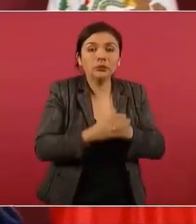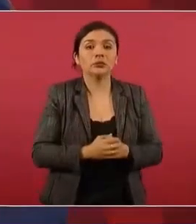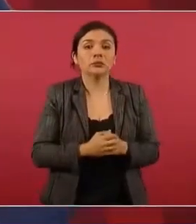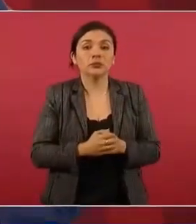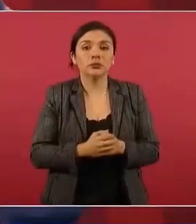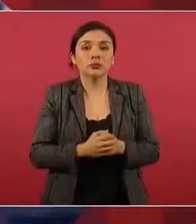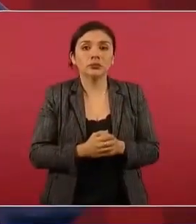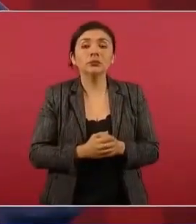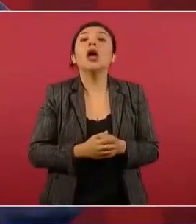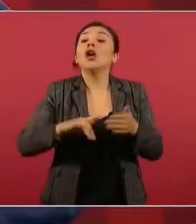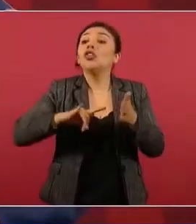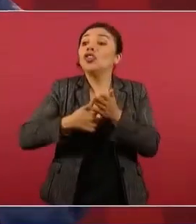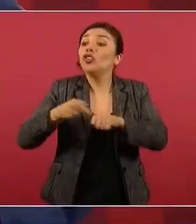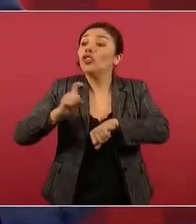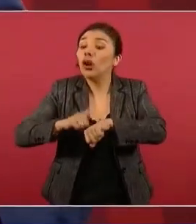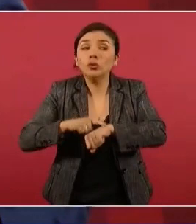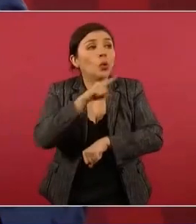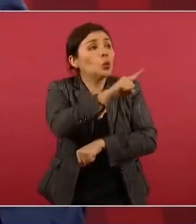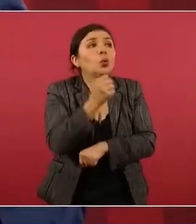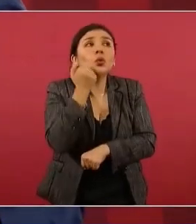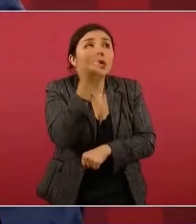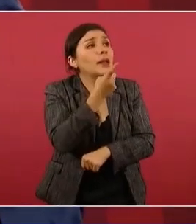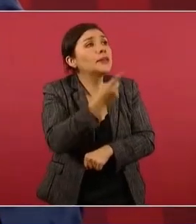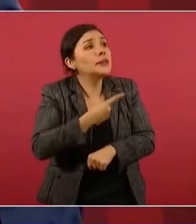son las que usted quiera que sean, señor?